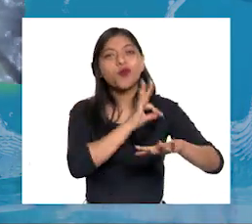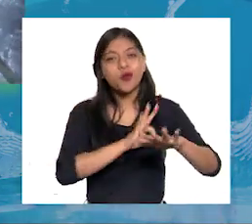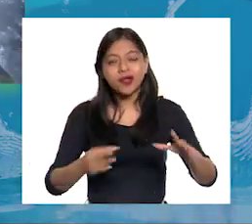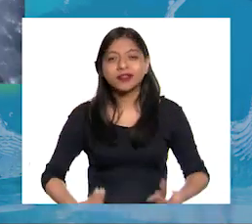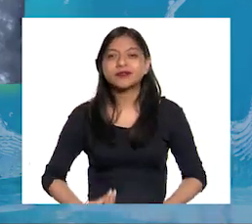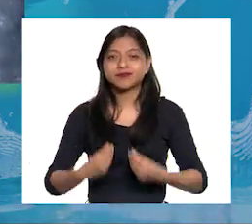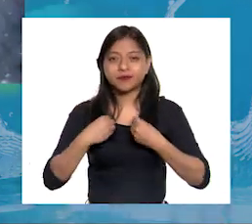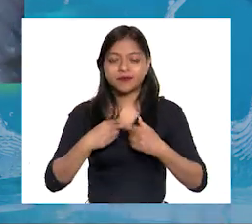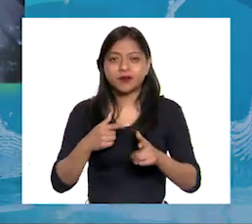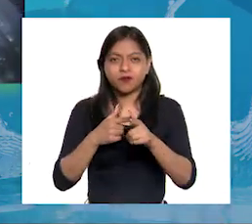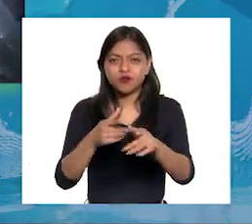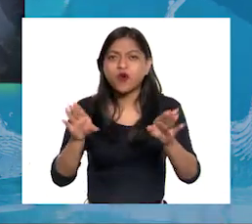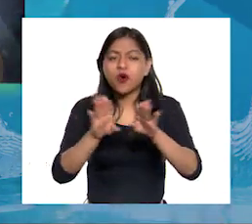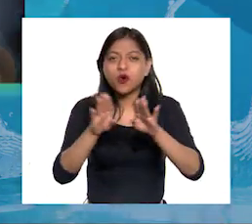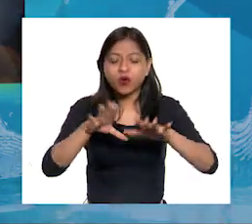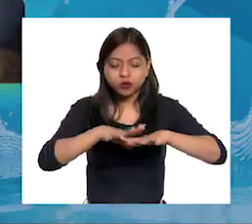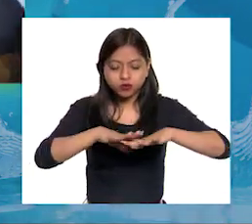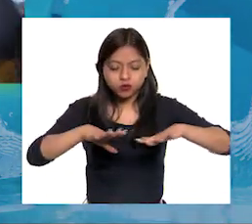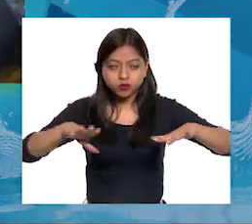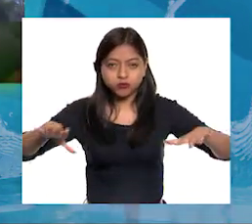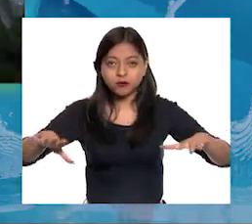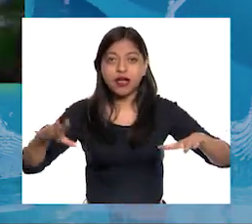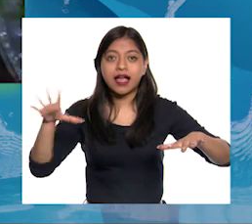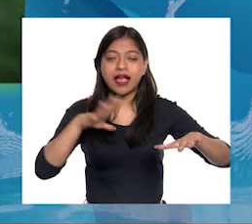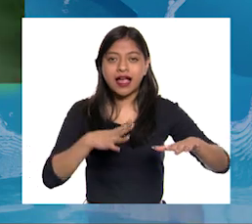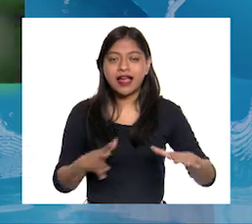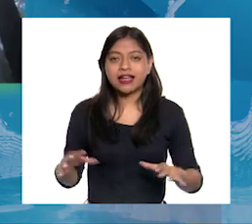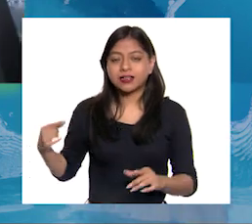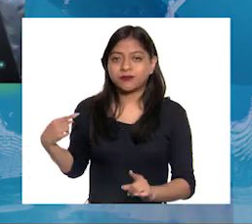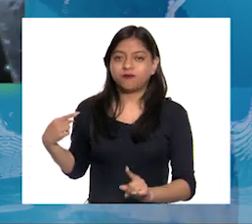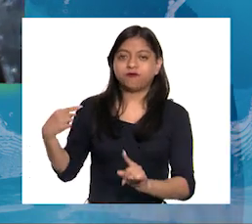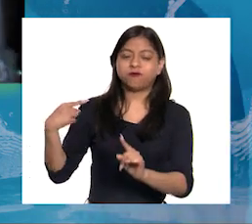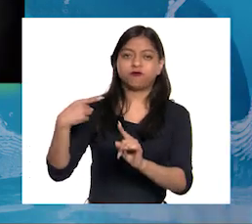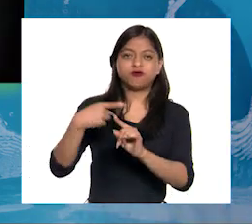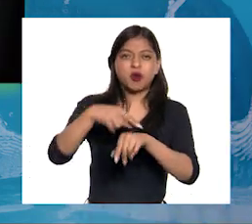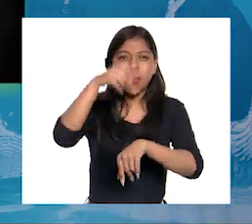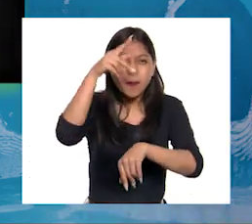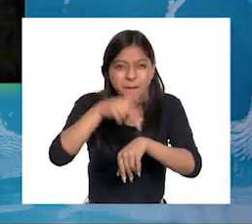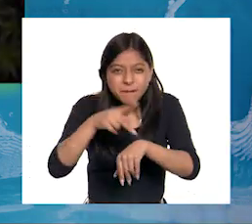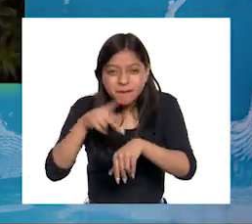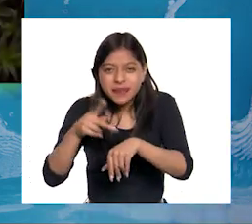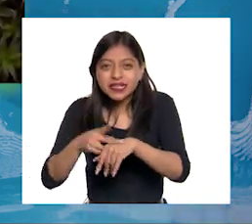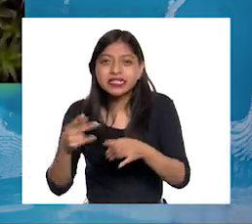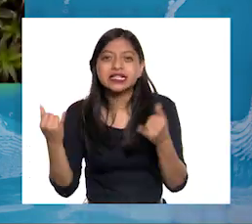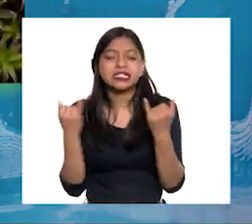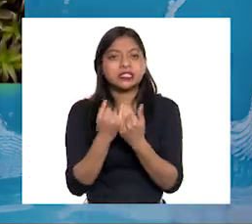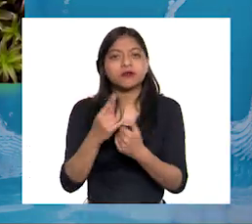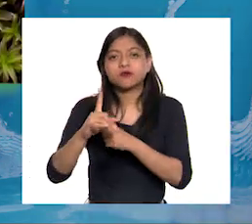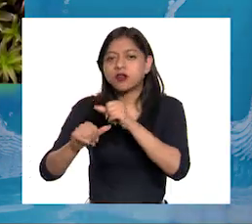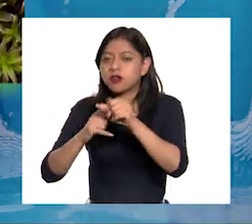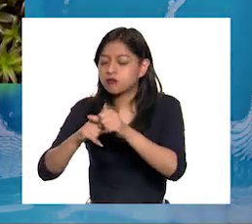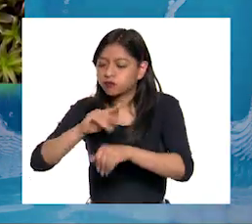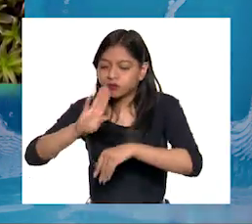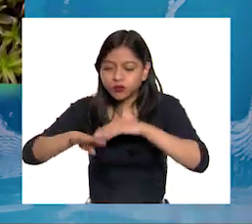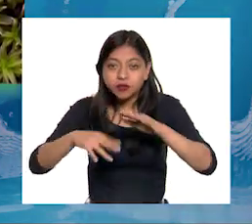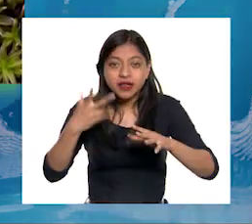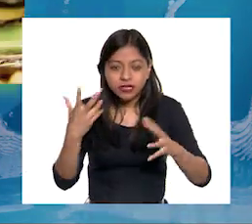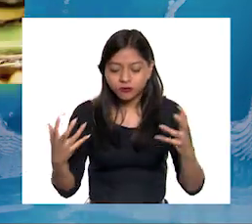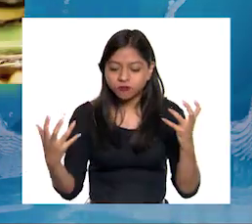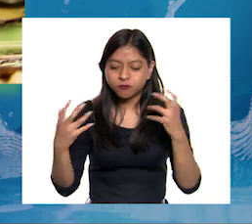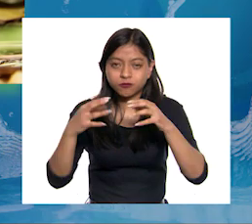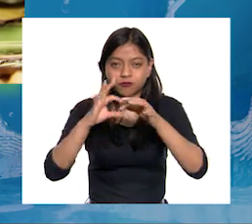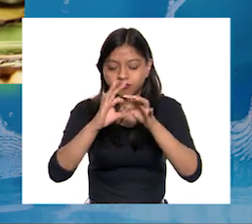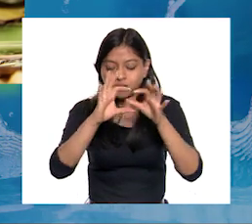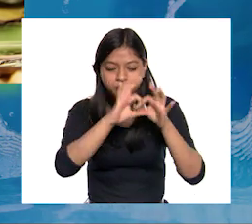Se forma a través de la paciente integración de milenarias rocas con los efímeros seres vivos Todos